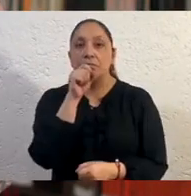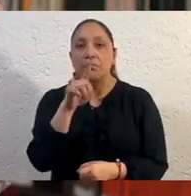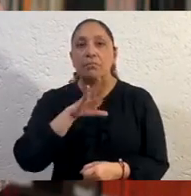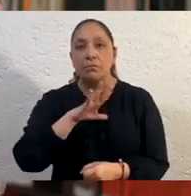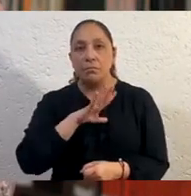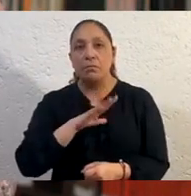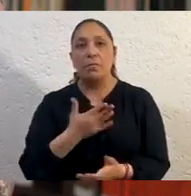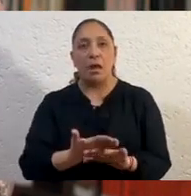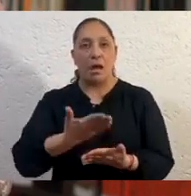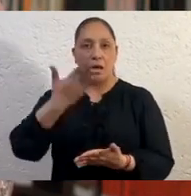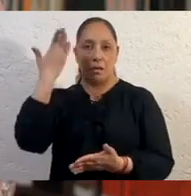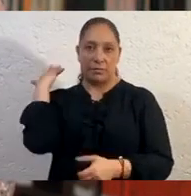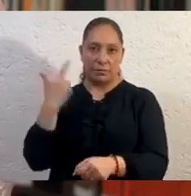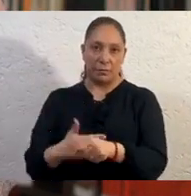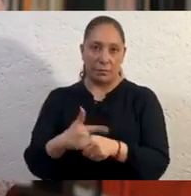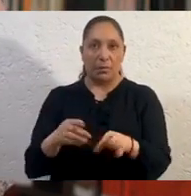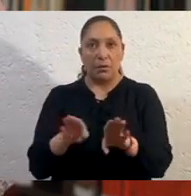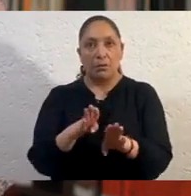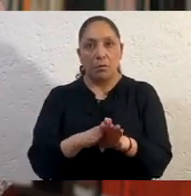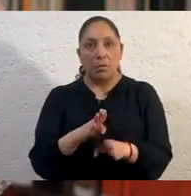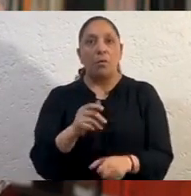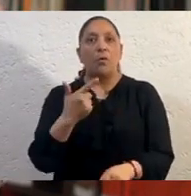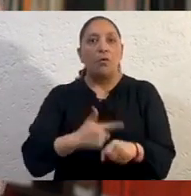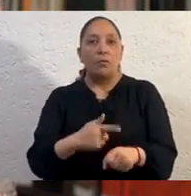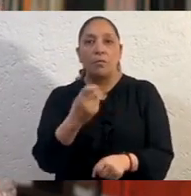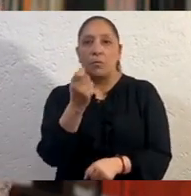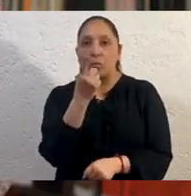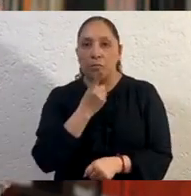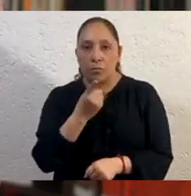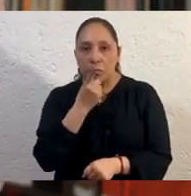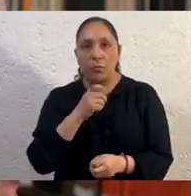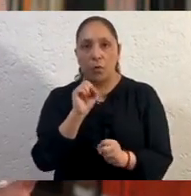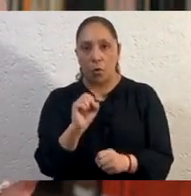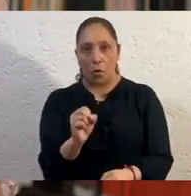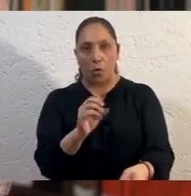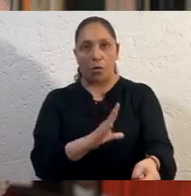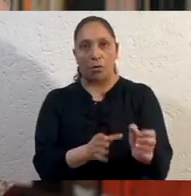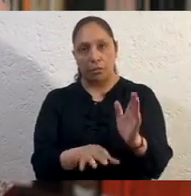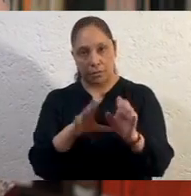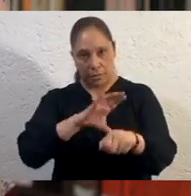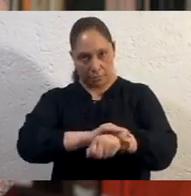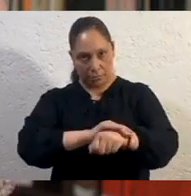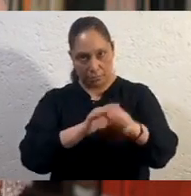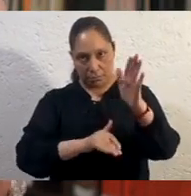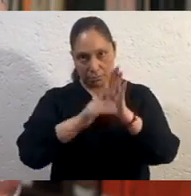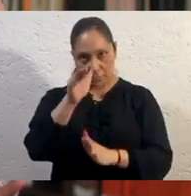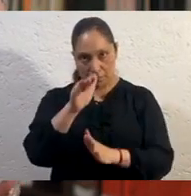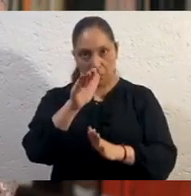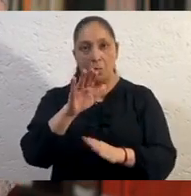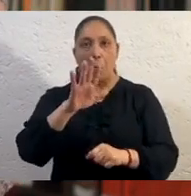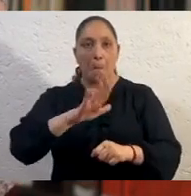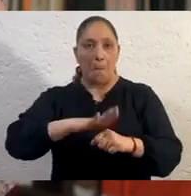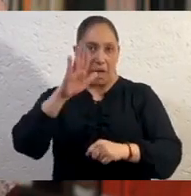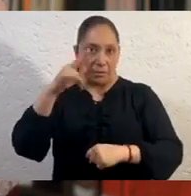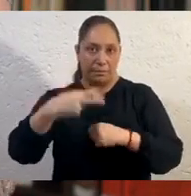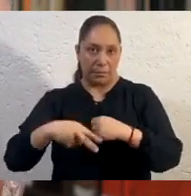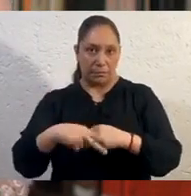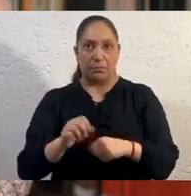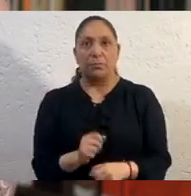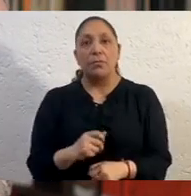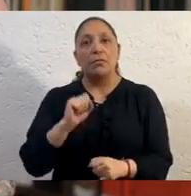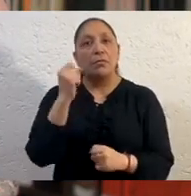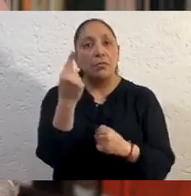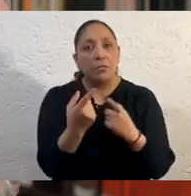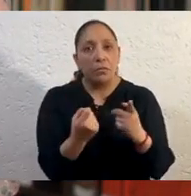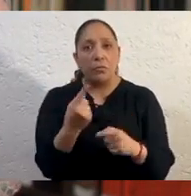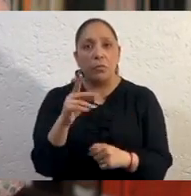previas, como diabetes o hipertensión. Algunas personas pueden no tener síntomas, pero pueden tener el virus y por